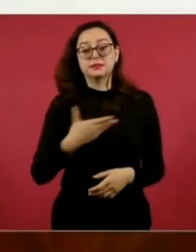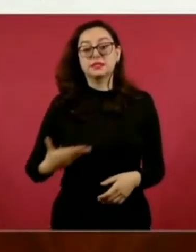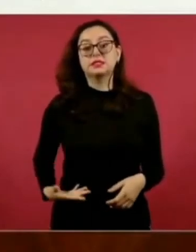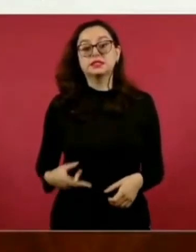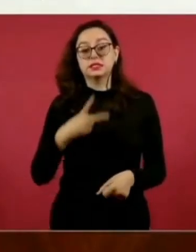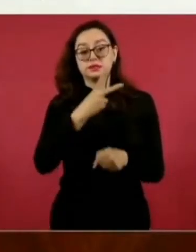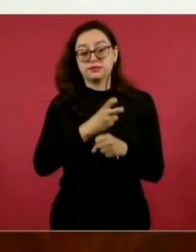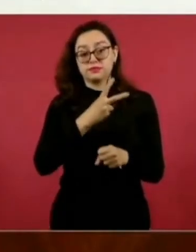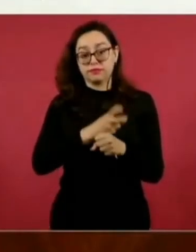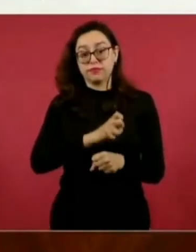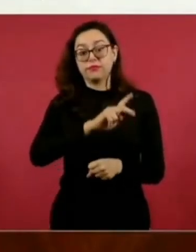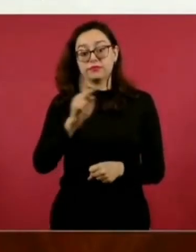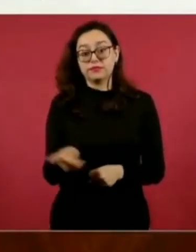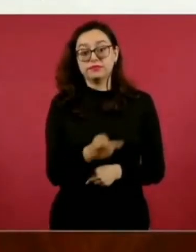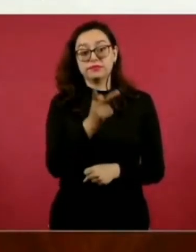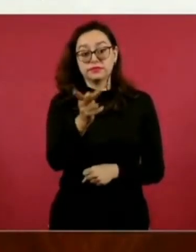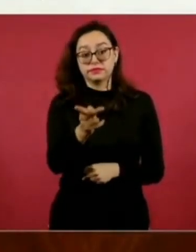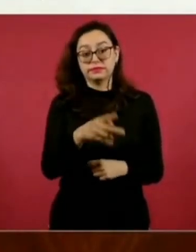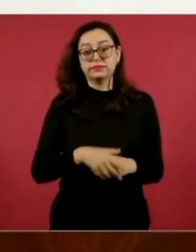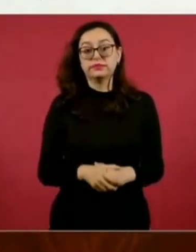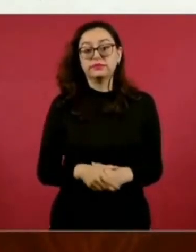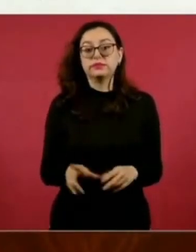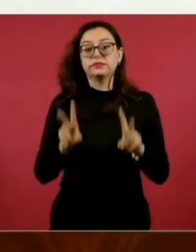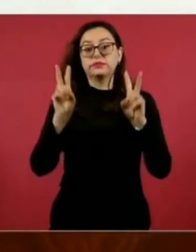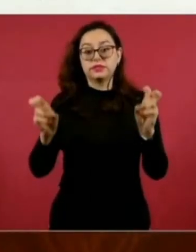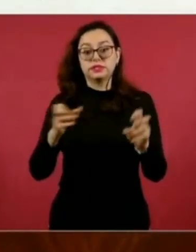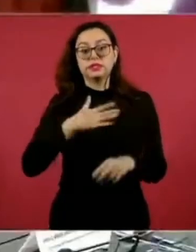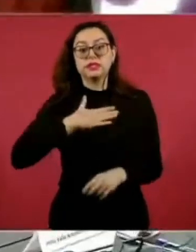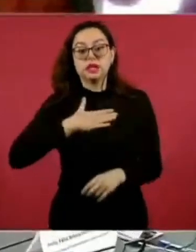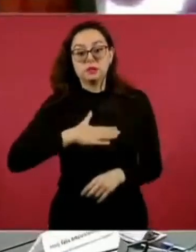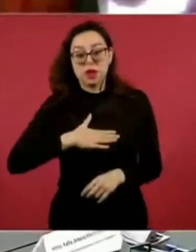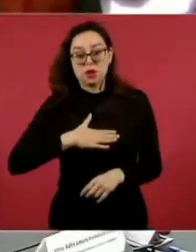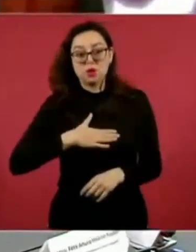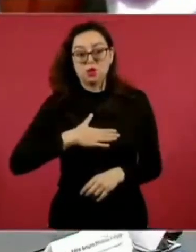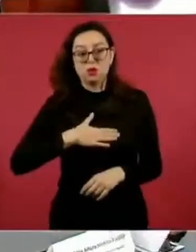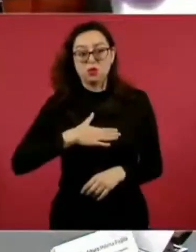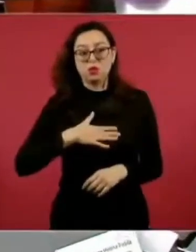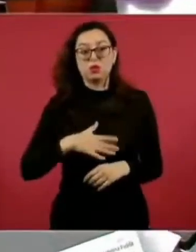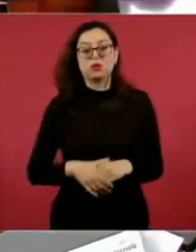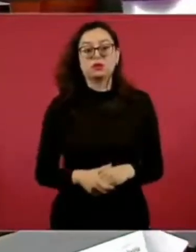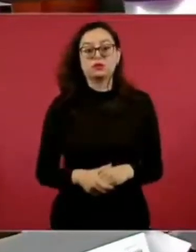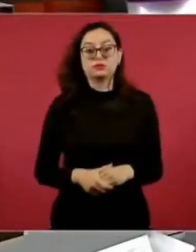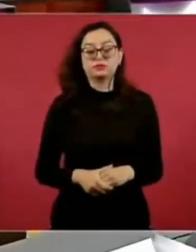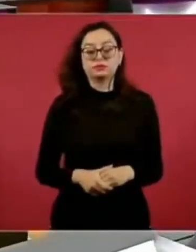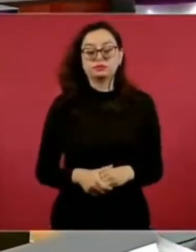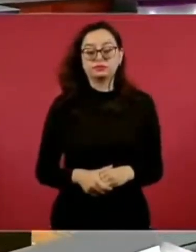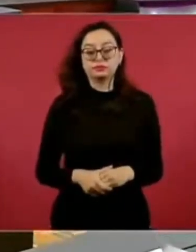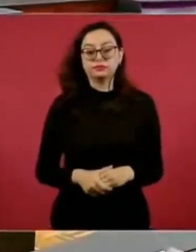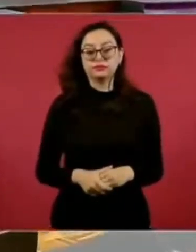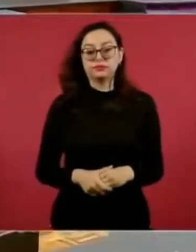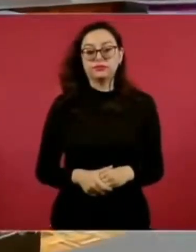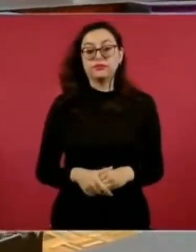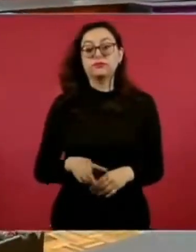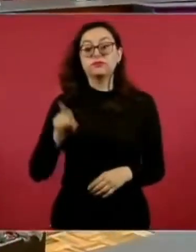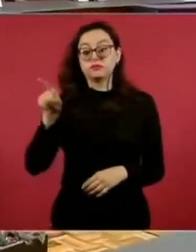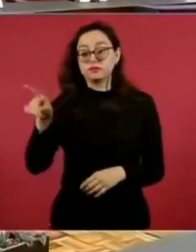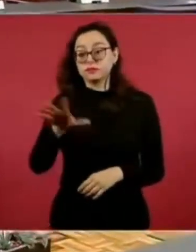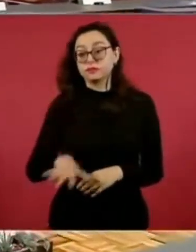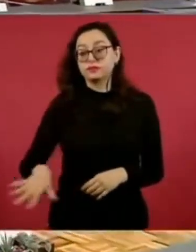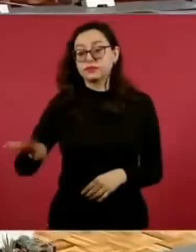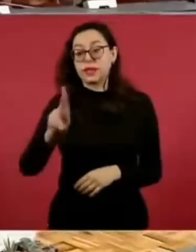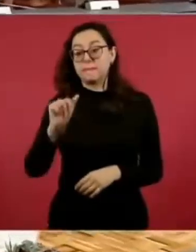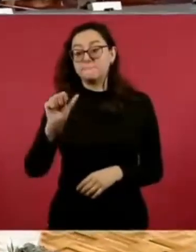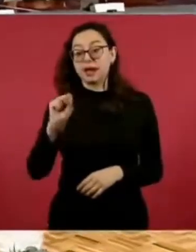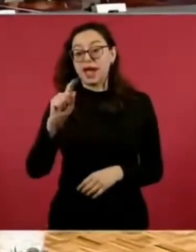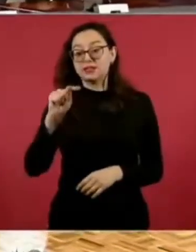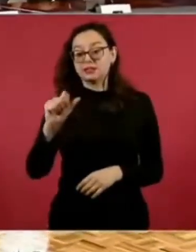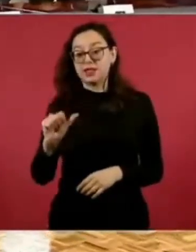Bueno, tiene que ver también con un tema de justicia pendiente. El caso de los mineros atrapados en Pasta de Conchos y el Pina Bete, y